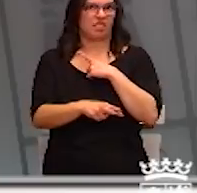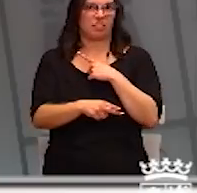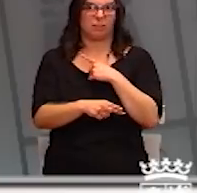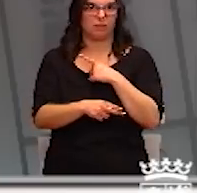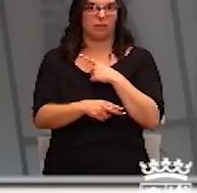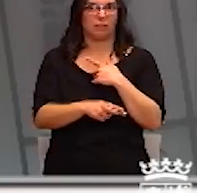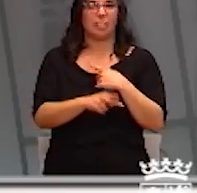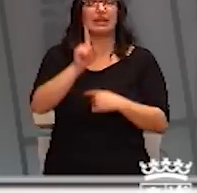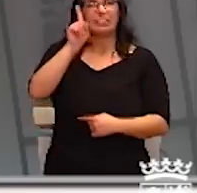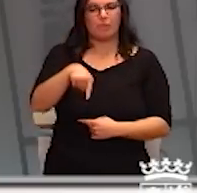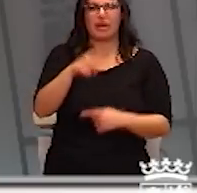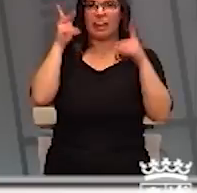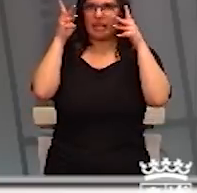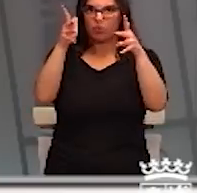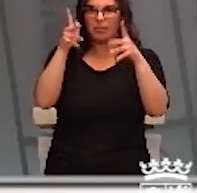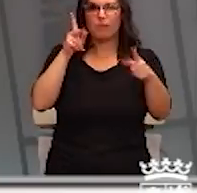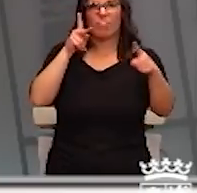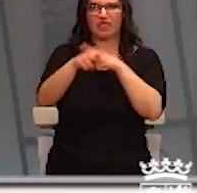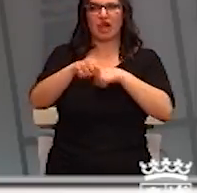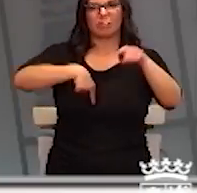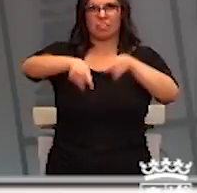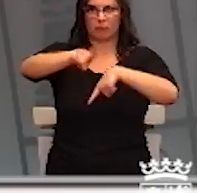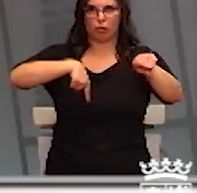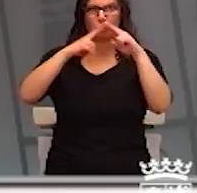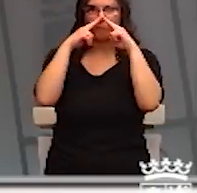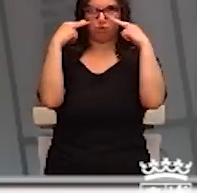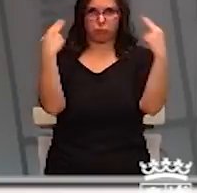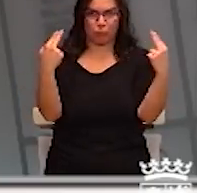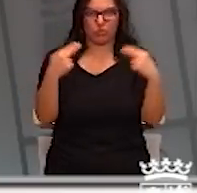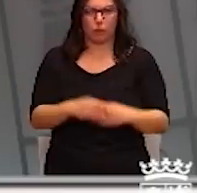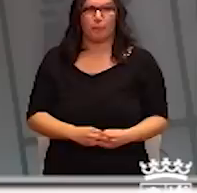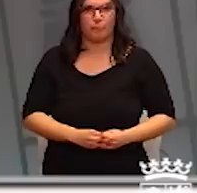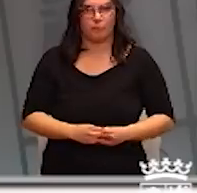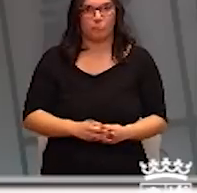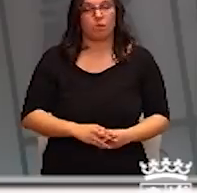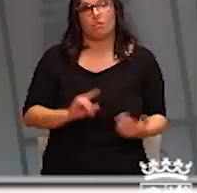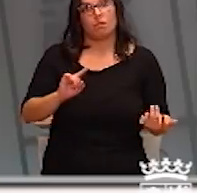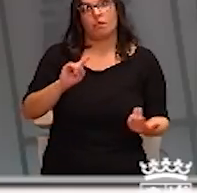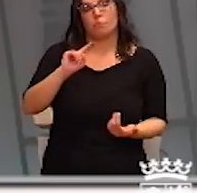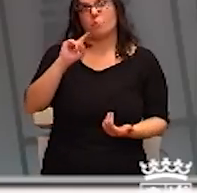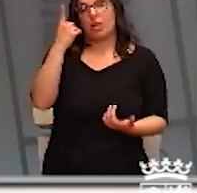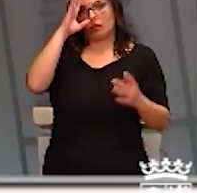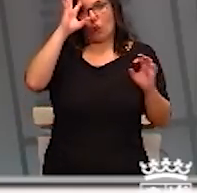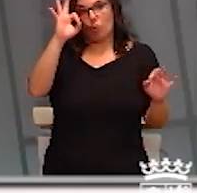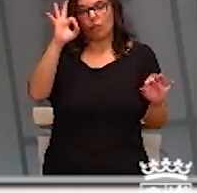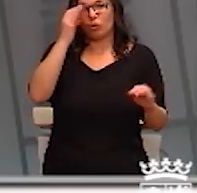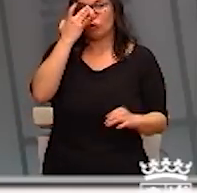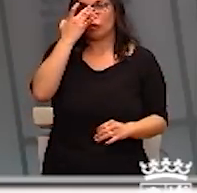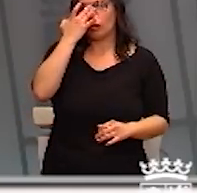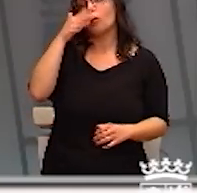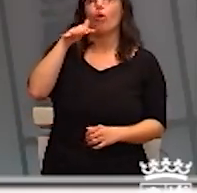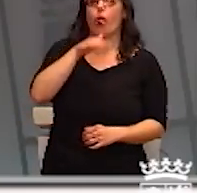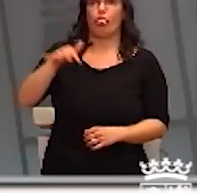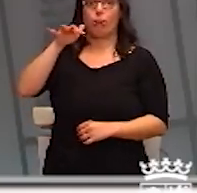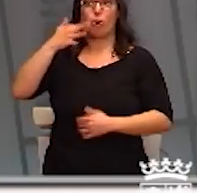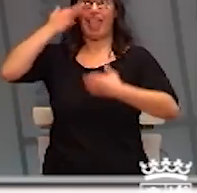el transporte público. Evitar el transporte público, sobre todo, naturalmente, desde zonas